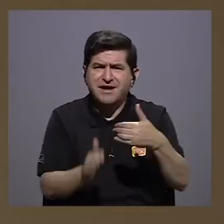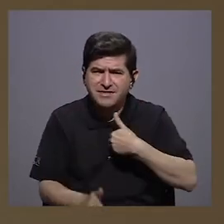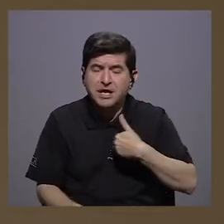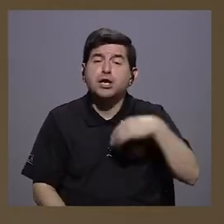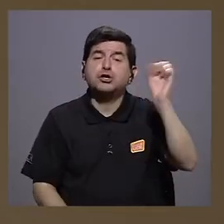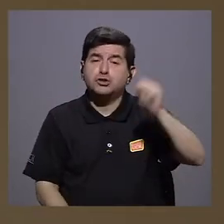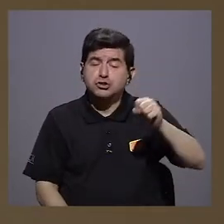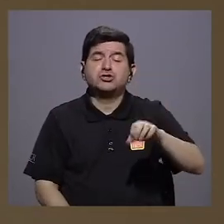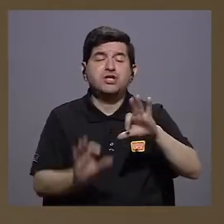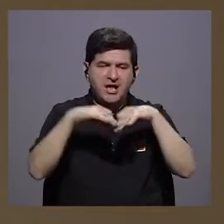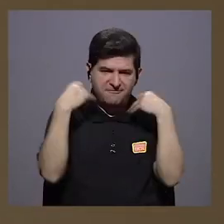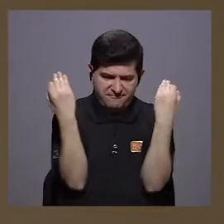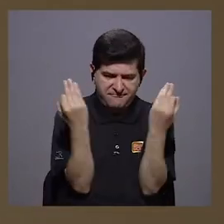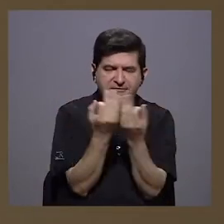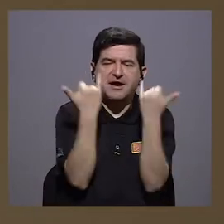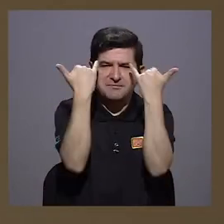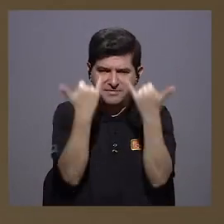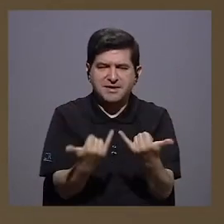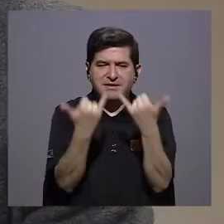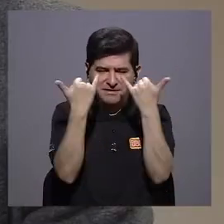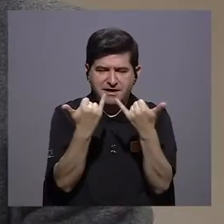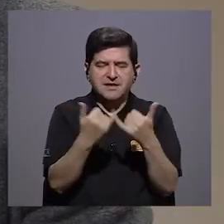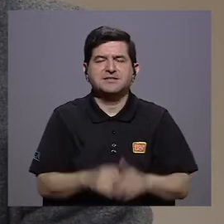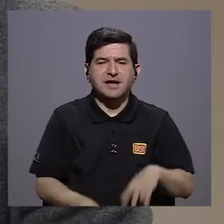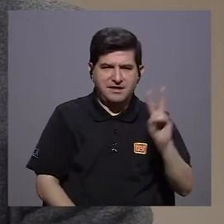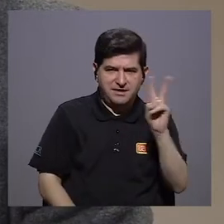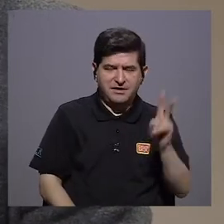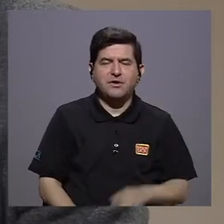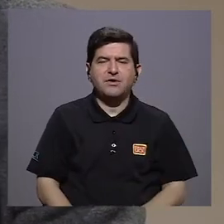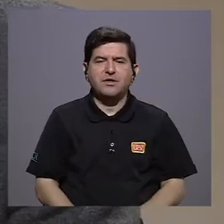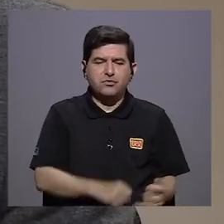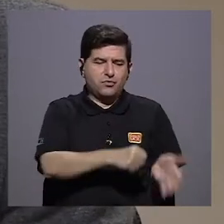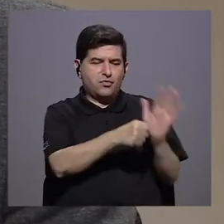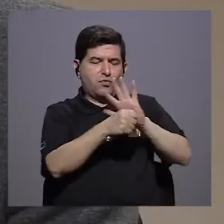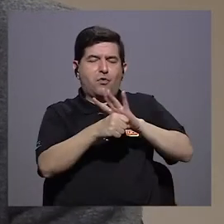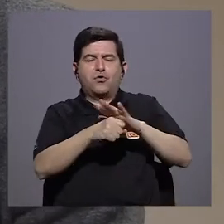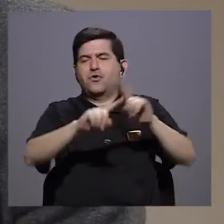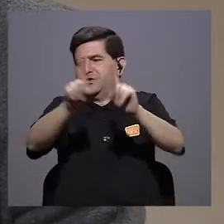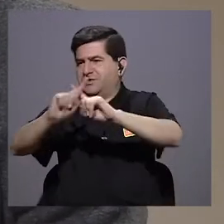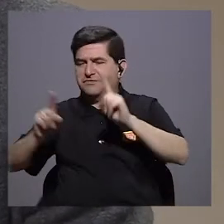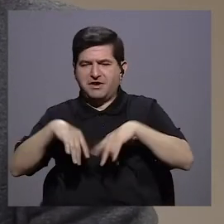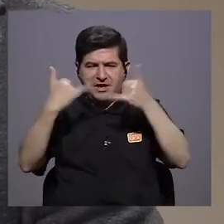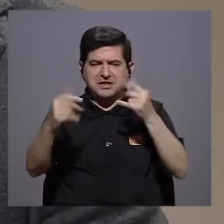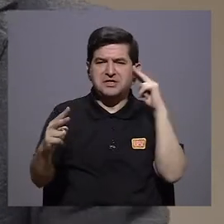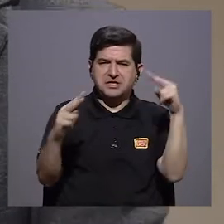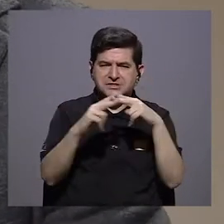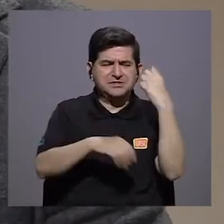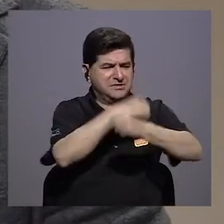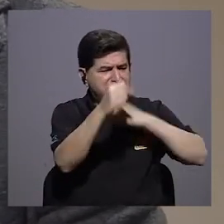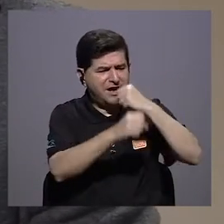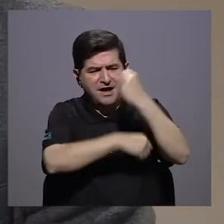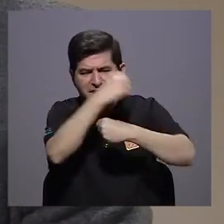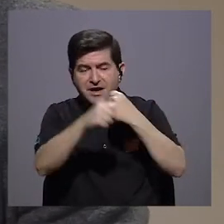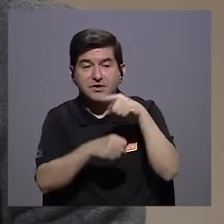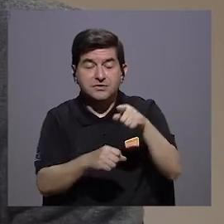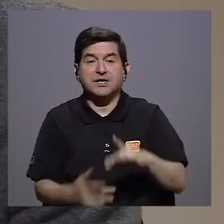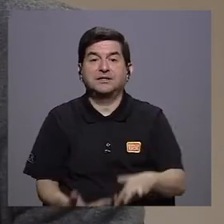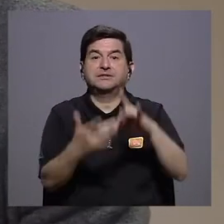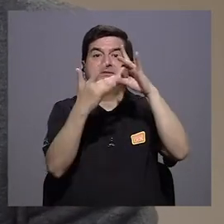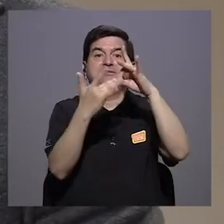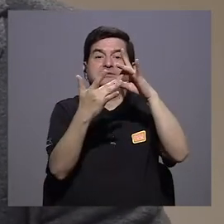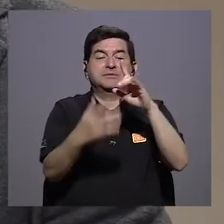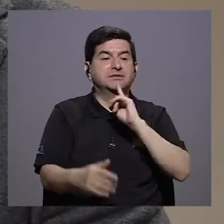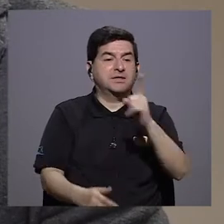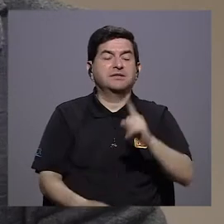Sí, la familia del virus estaba identificado como tal. La familia del coronavirus ya la hemos conocido por muchísimos años. Este virus en particular,